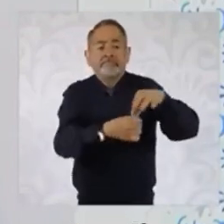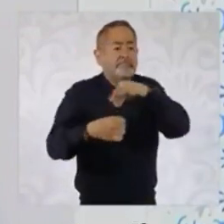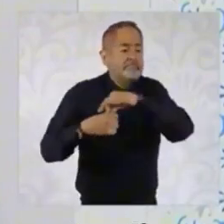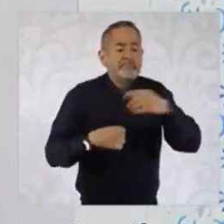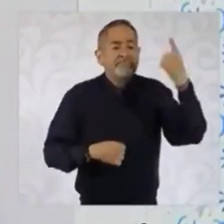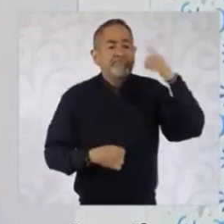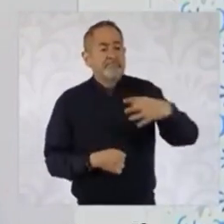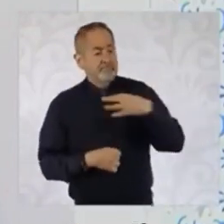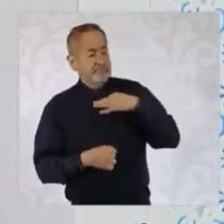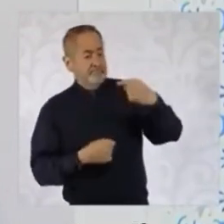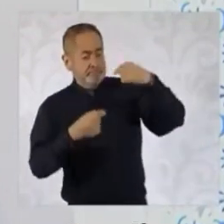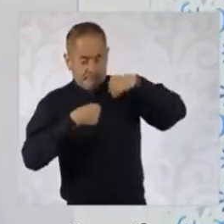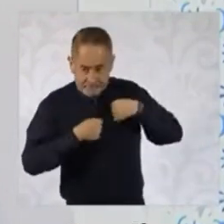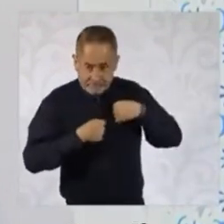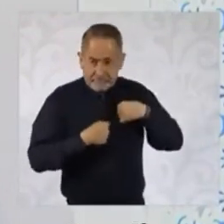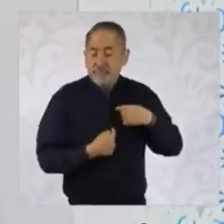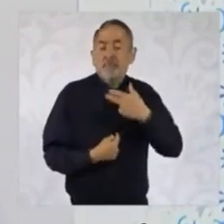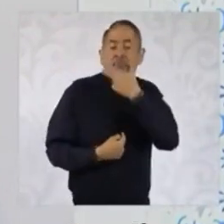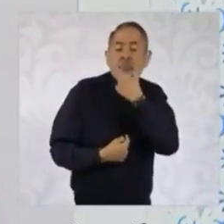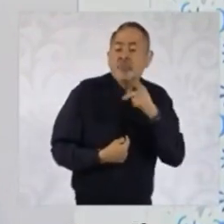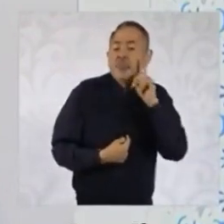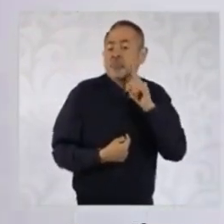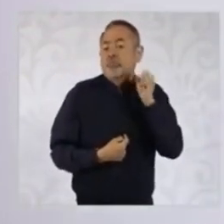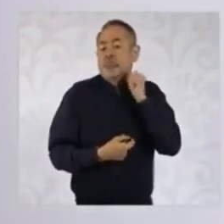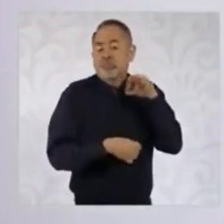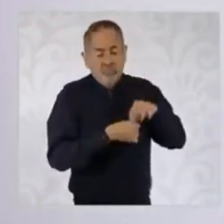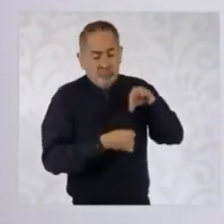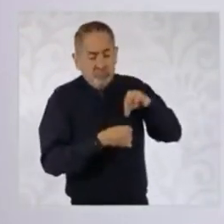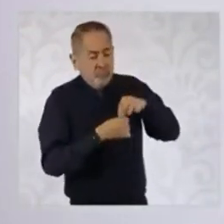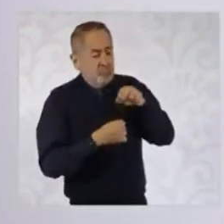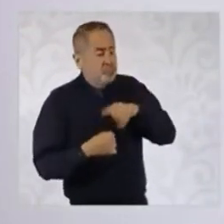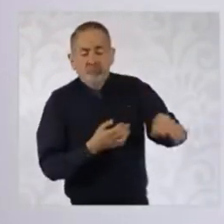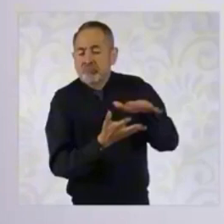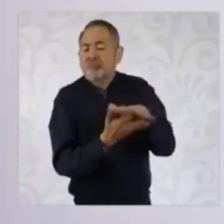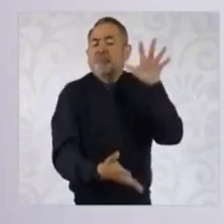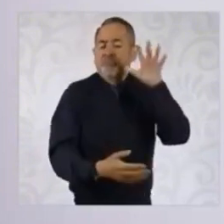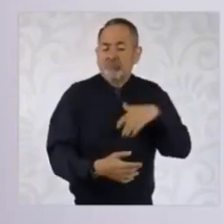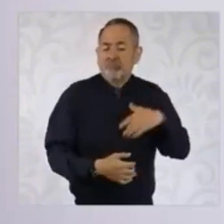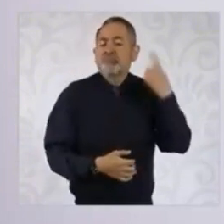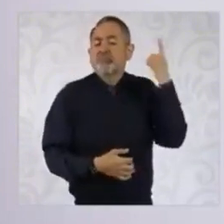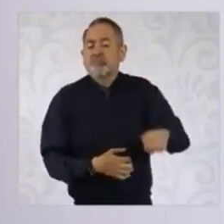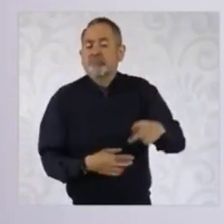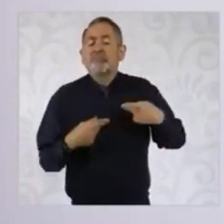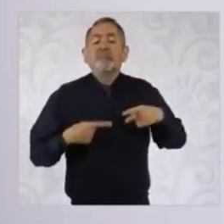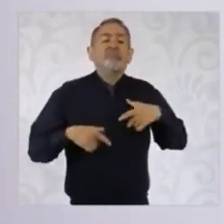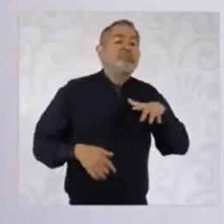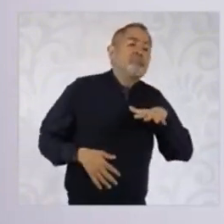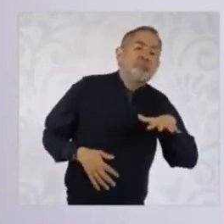Los diputados, las diputadas, senadores, senadoras, tienen un mandato popular.